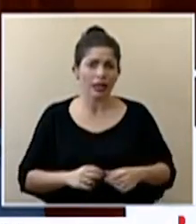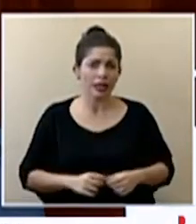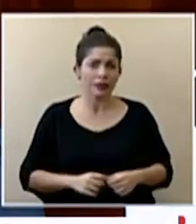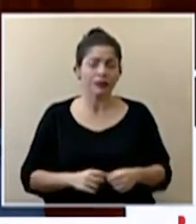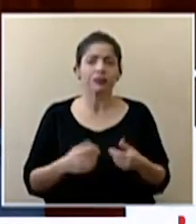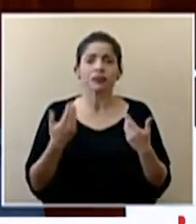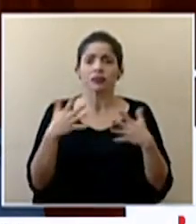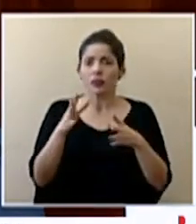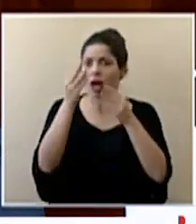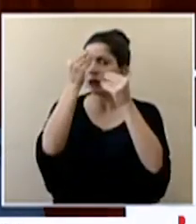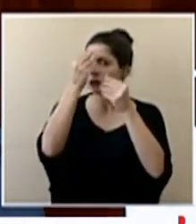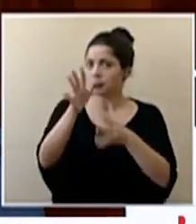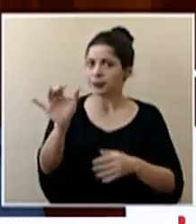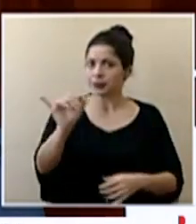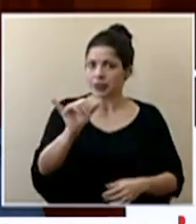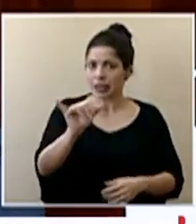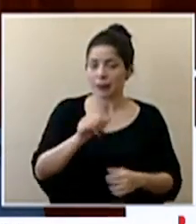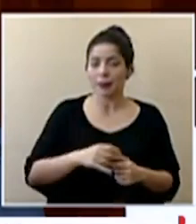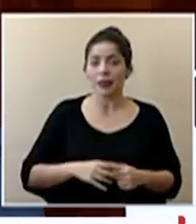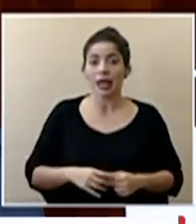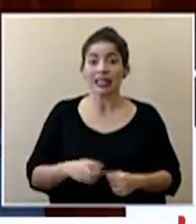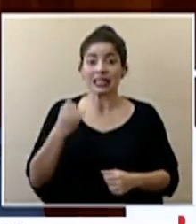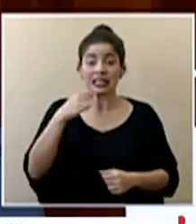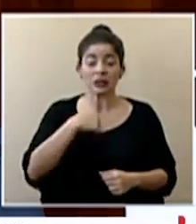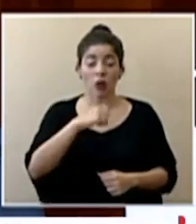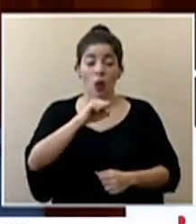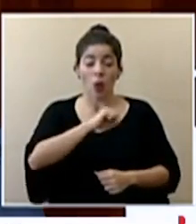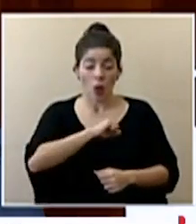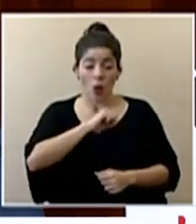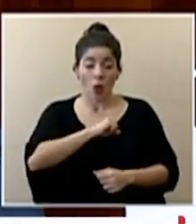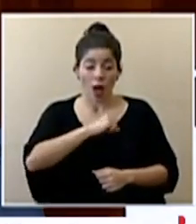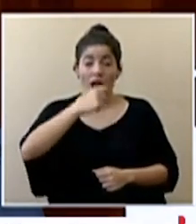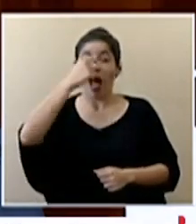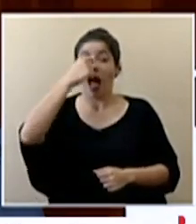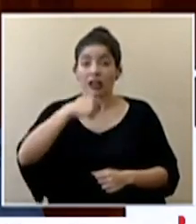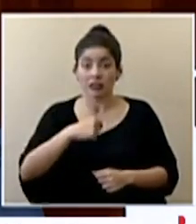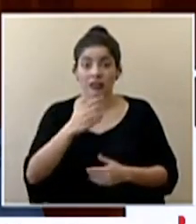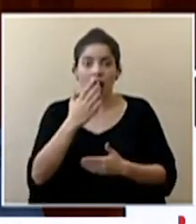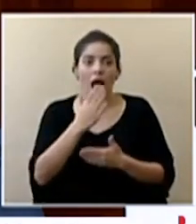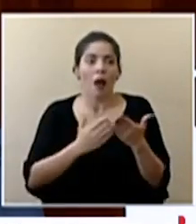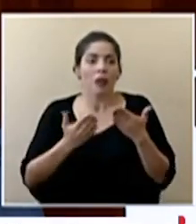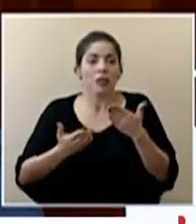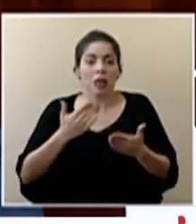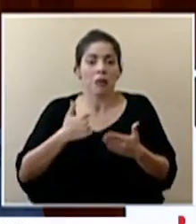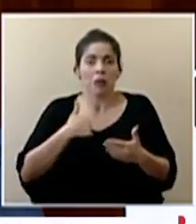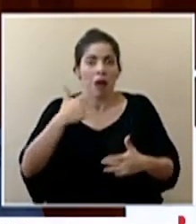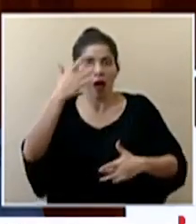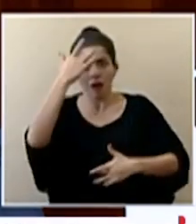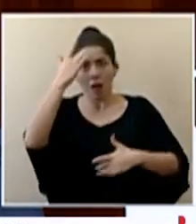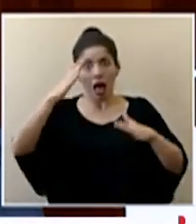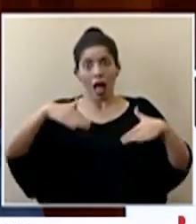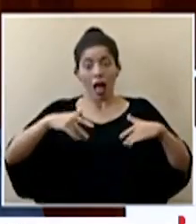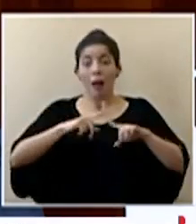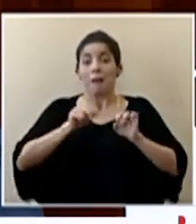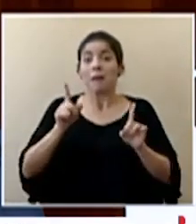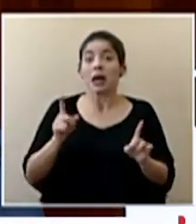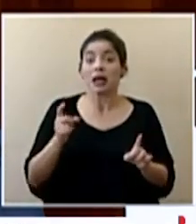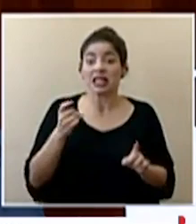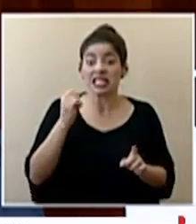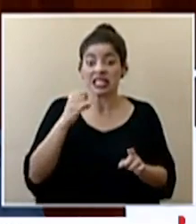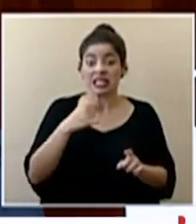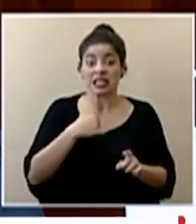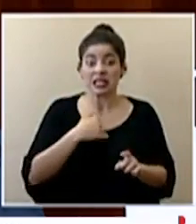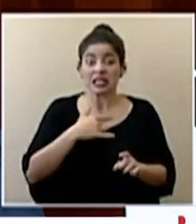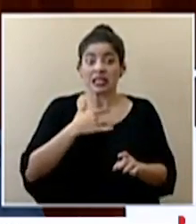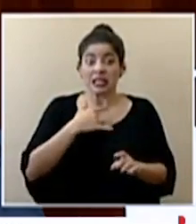Hemos indicado también que el hecho de toser o estornudar, aunque no tengamos tal vez una enfermedad como tal, pero si se nos